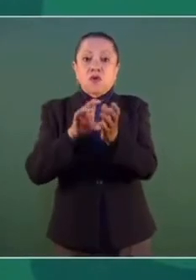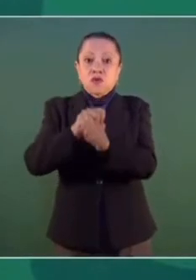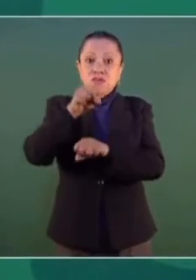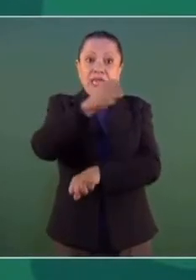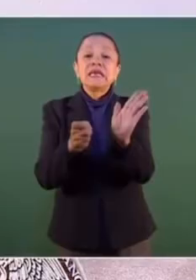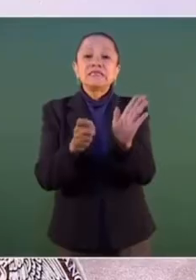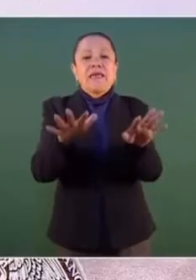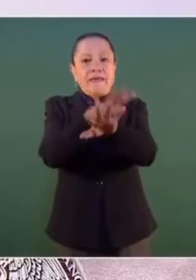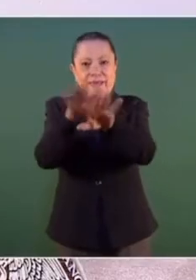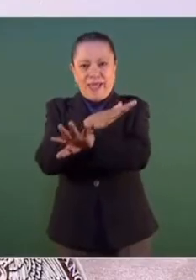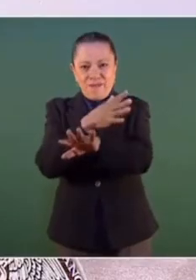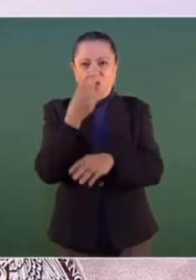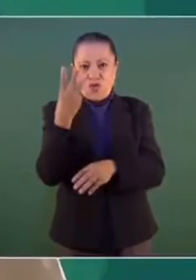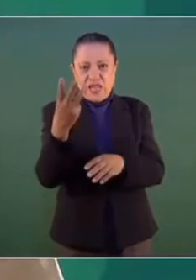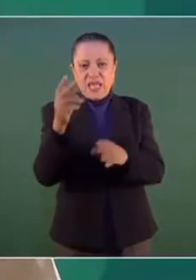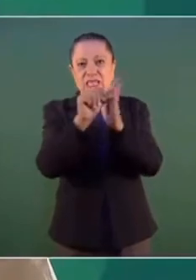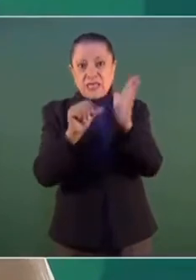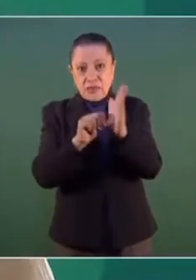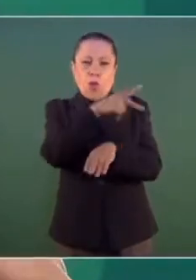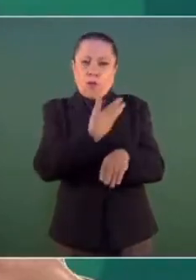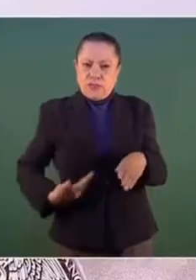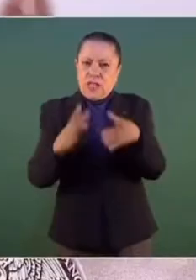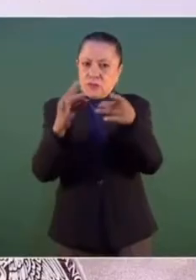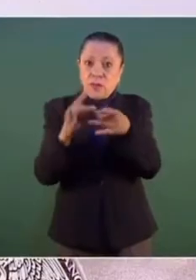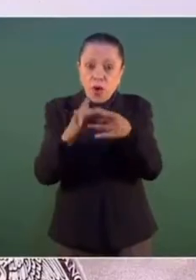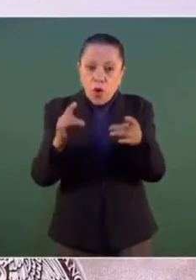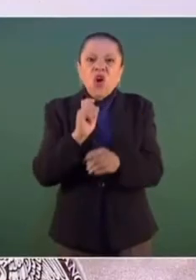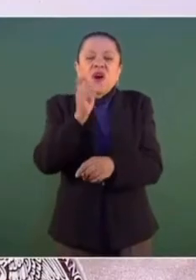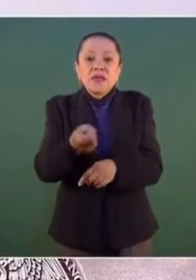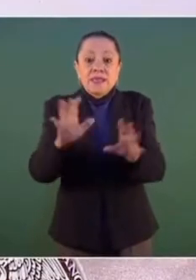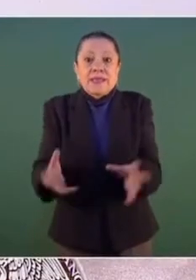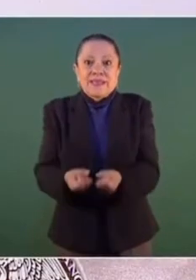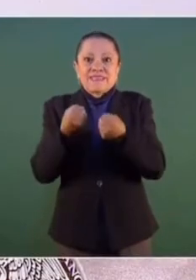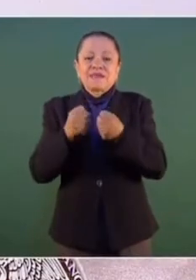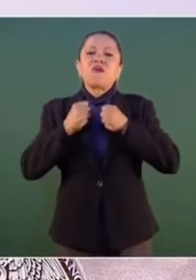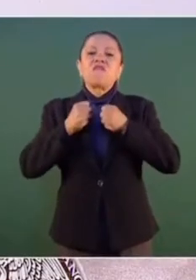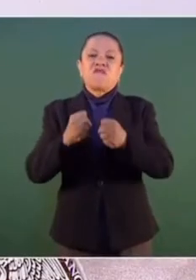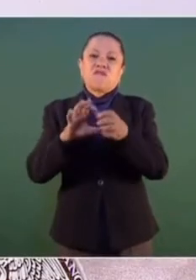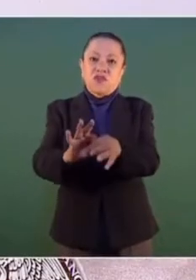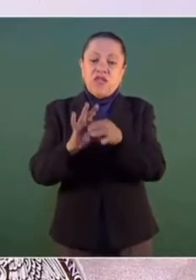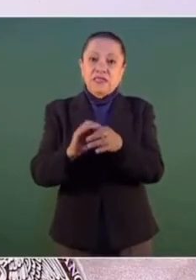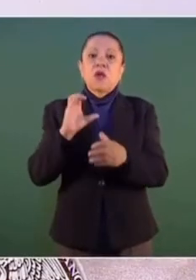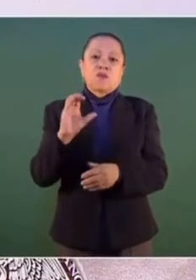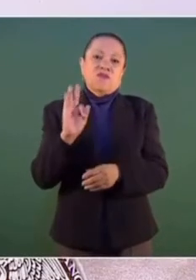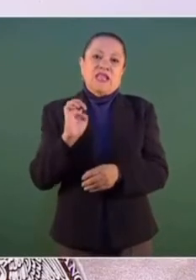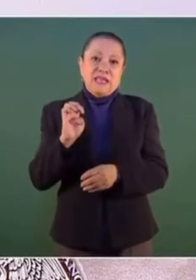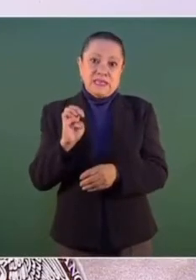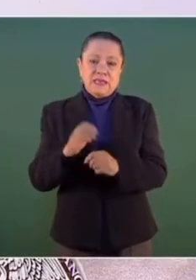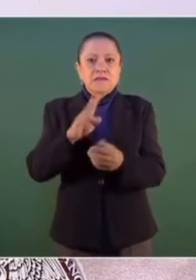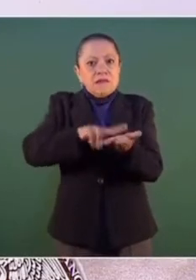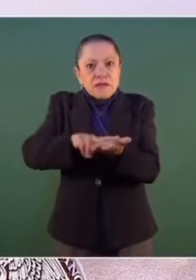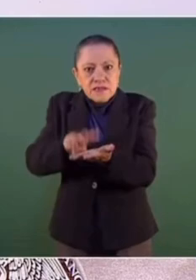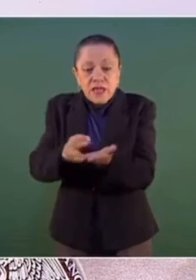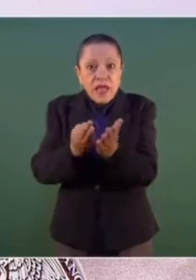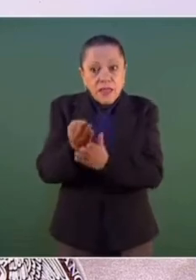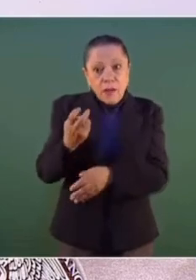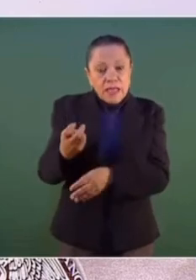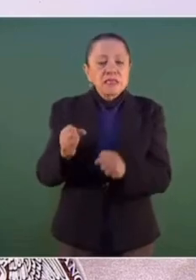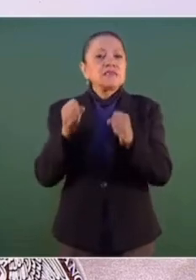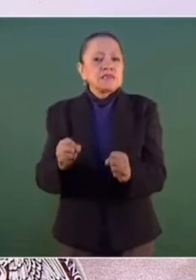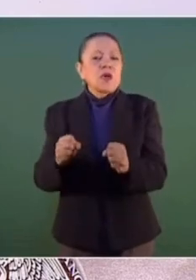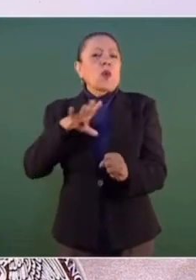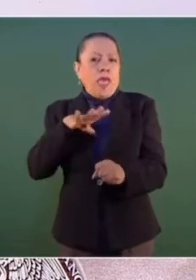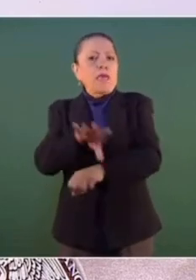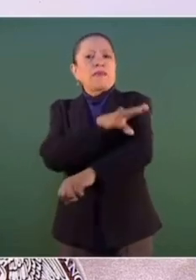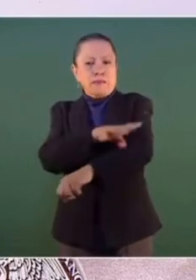General de los Estados Unidos Mexicanos y nueve artículos transitorios. De rescatar y fortalecer a la Comisión Federal de Electricidad, garantizar a través de ella la seguridad